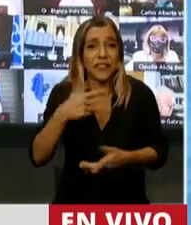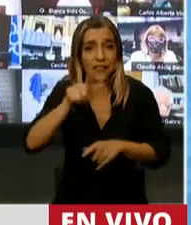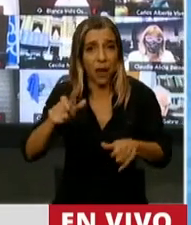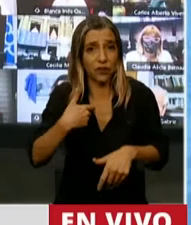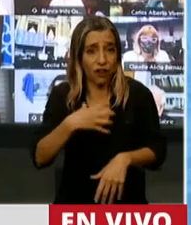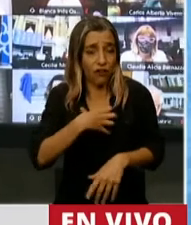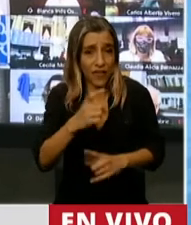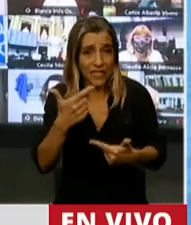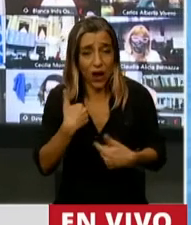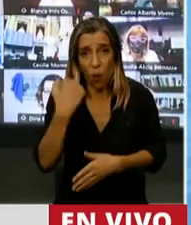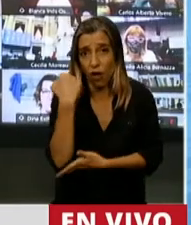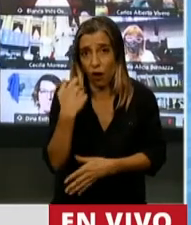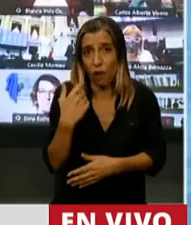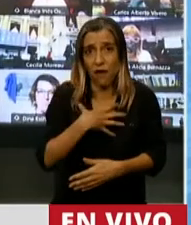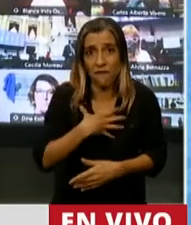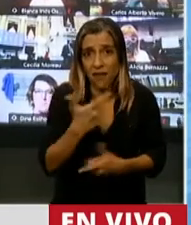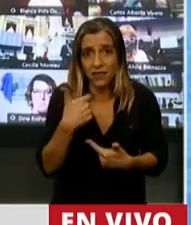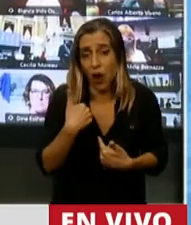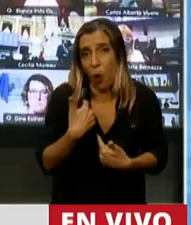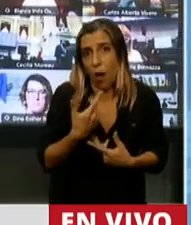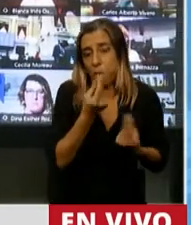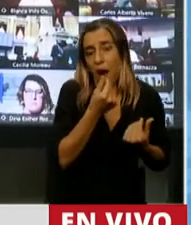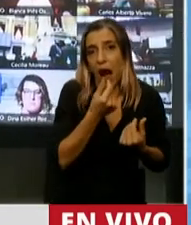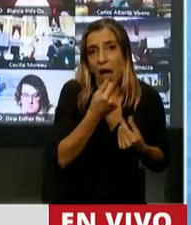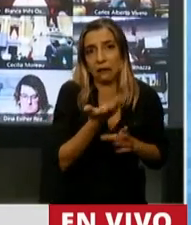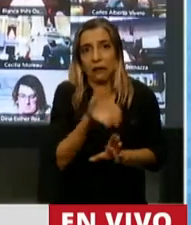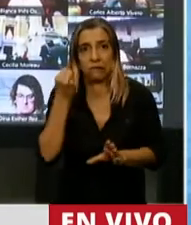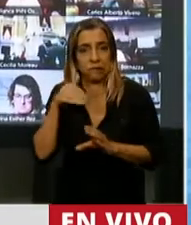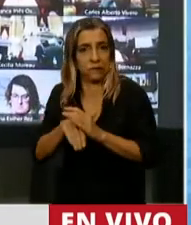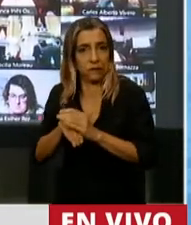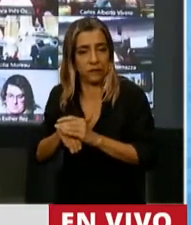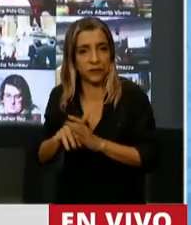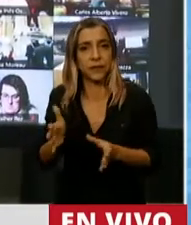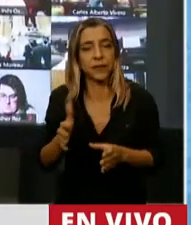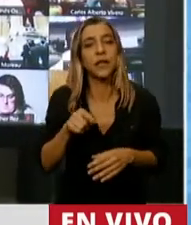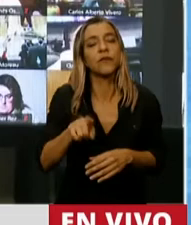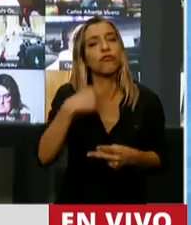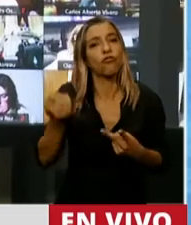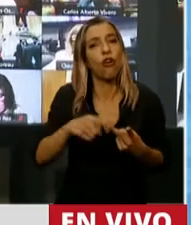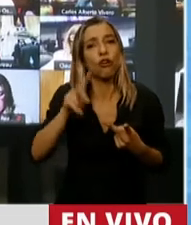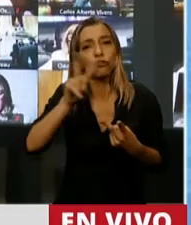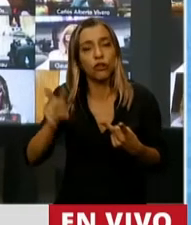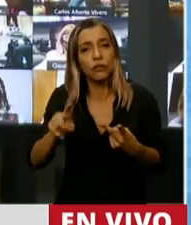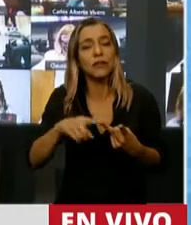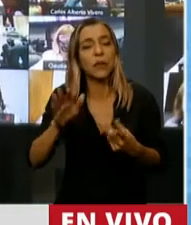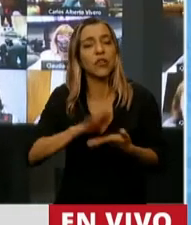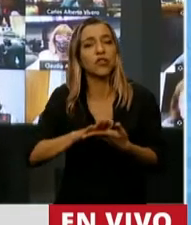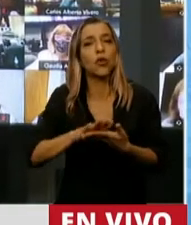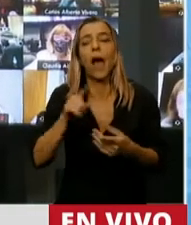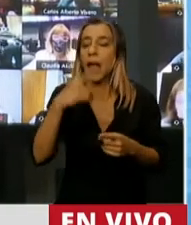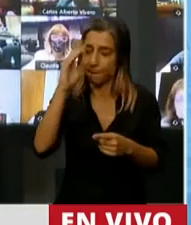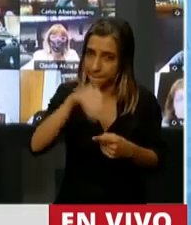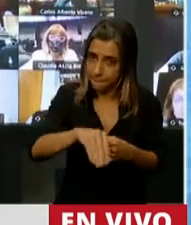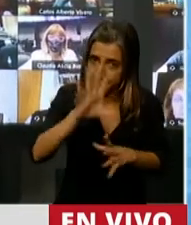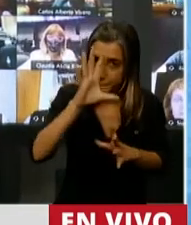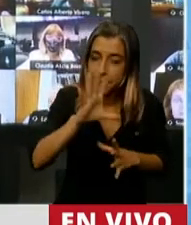porque es nuestra economía, no es del gobierno. Este es un punto que es clave. El otro tema es la descapitalización. Ah, y otra cosa, para